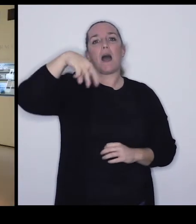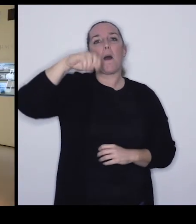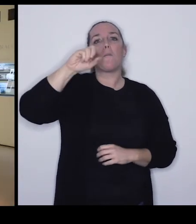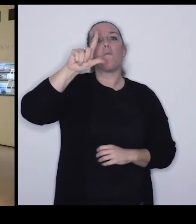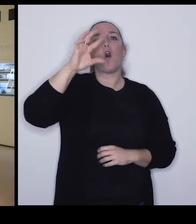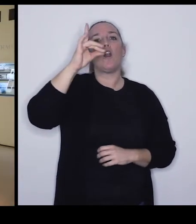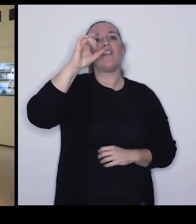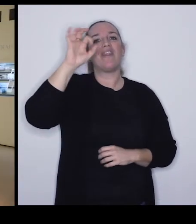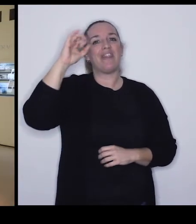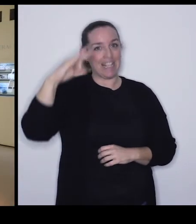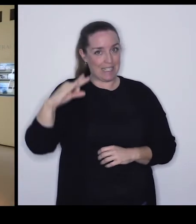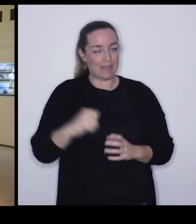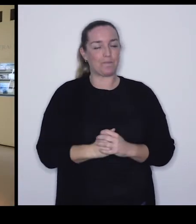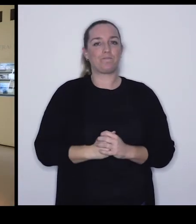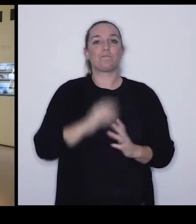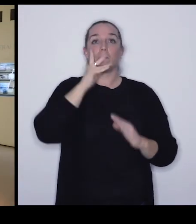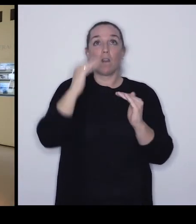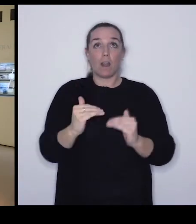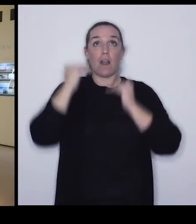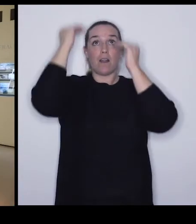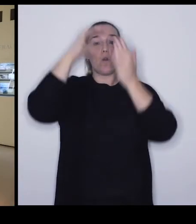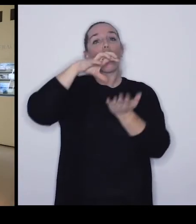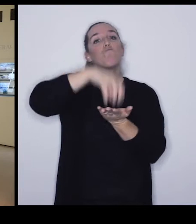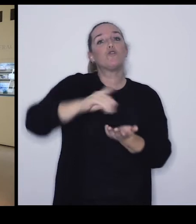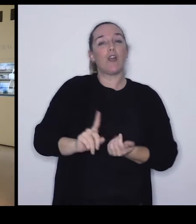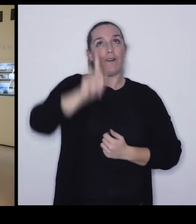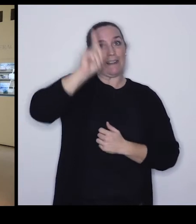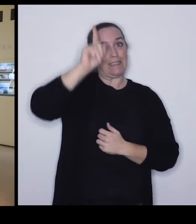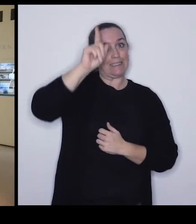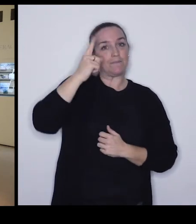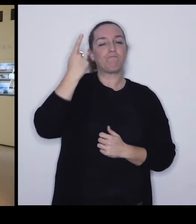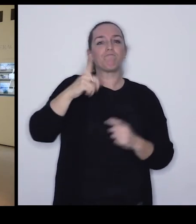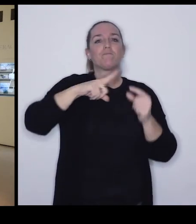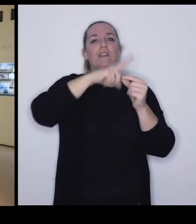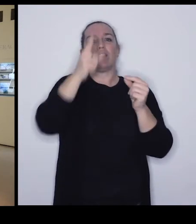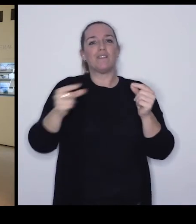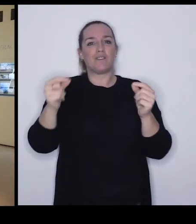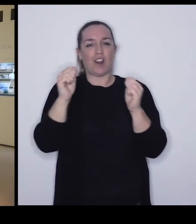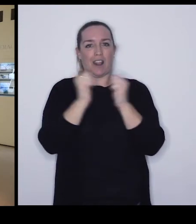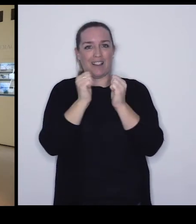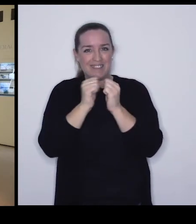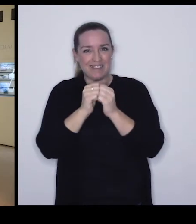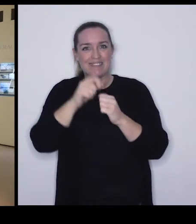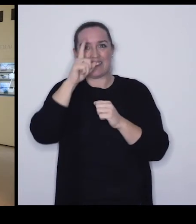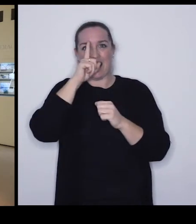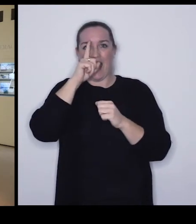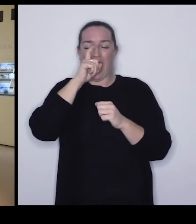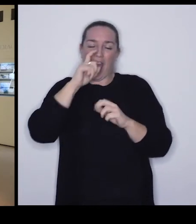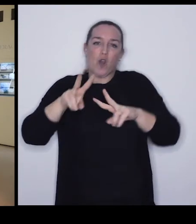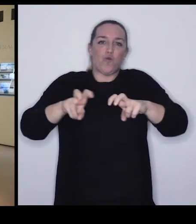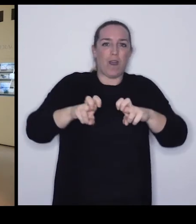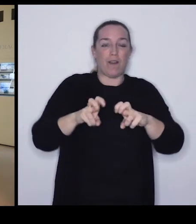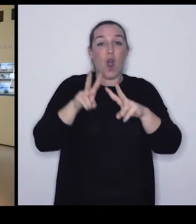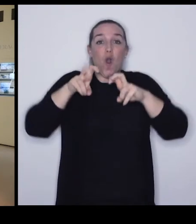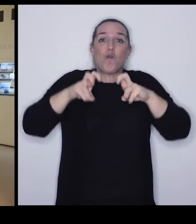Ya en la planta superior del museo... ...continuamos con la exposición de fósiles... ...de flora más reciente... ...más reciente entre comillas... ...porque recordad que